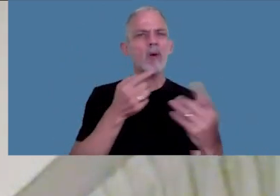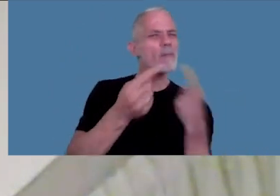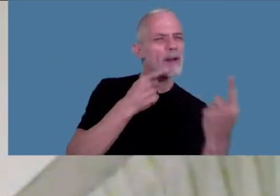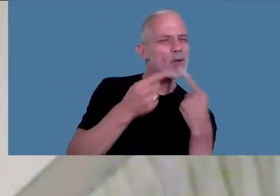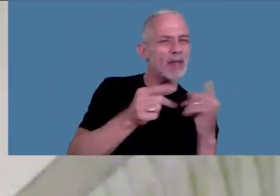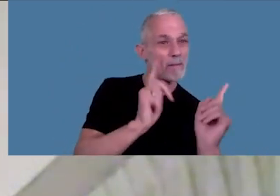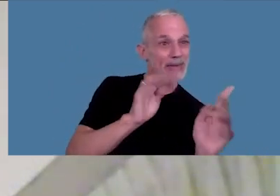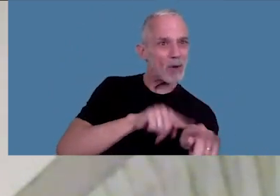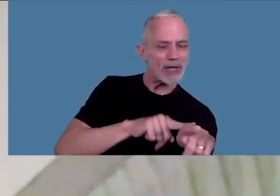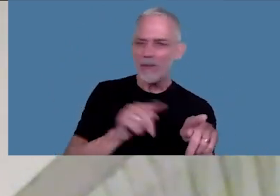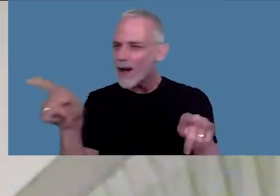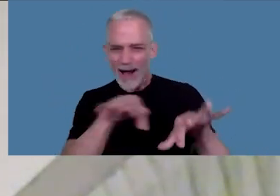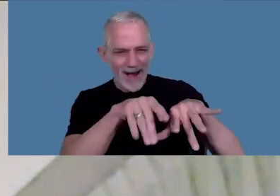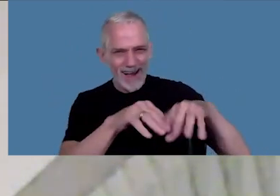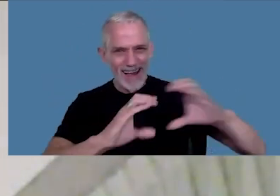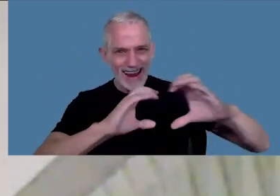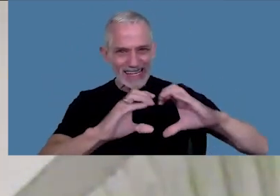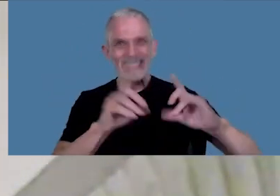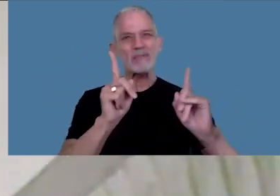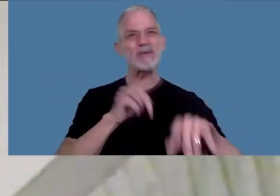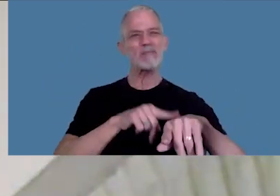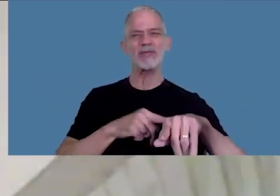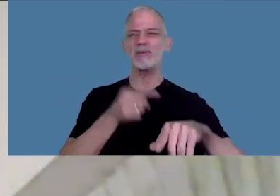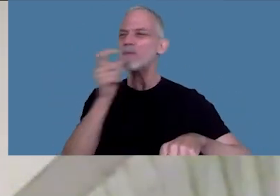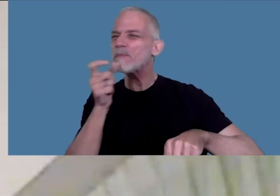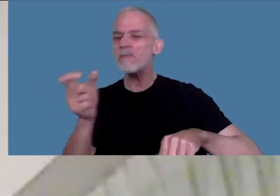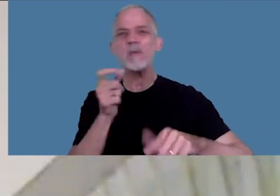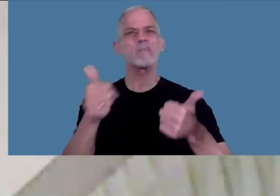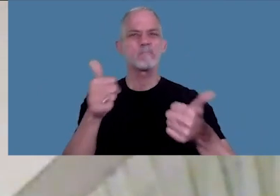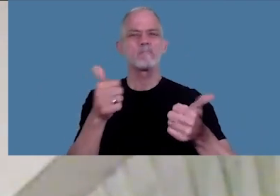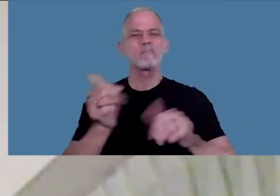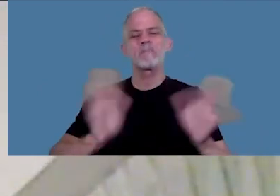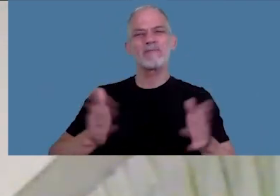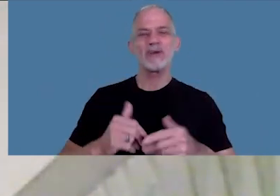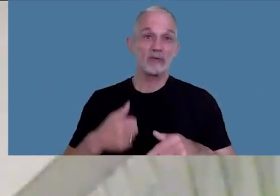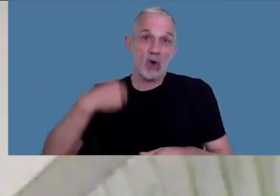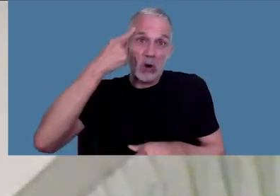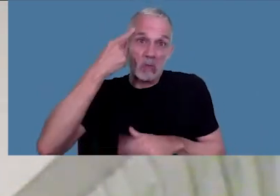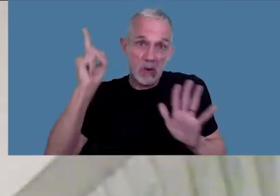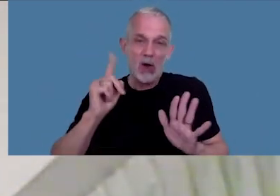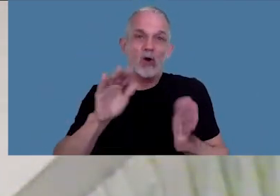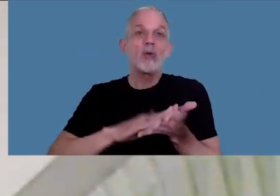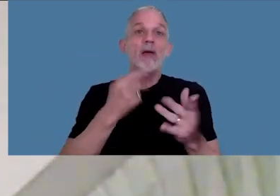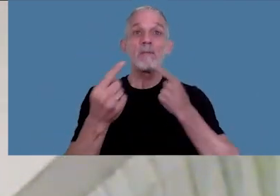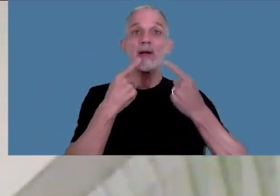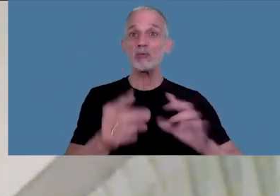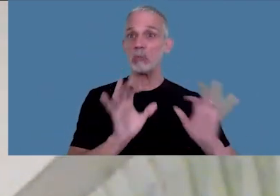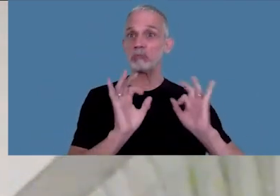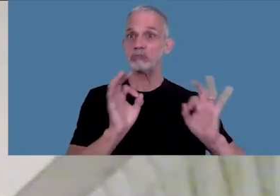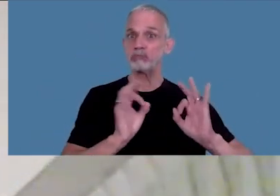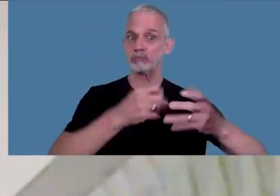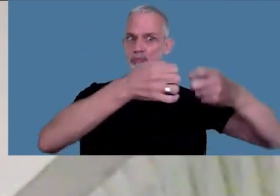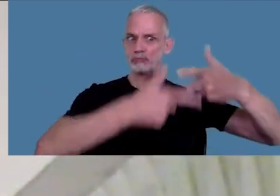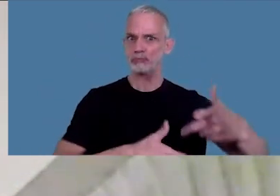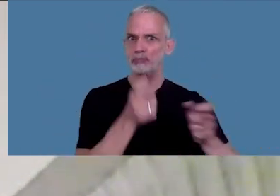también las preguntas que iban haciendo a través del chat así que creo que en cuanto a preguntas creo que fueron todas